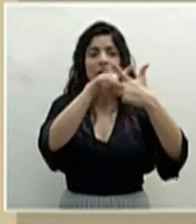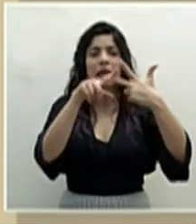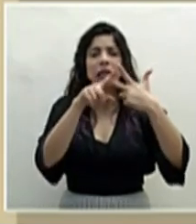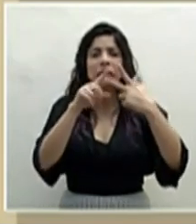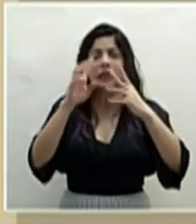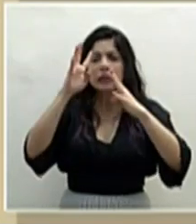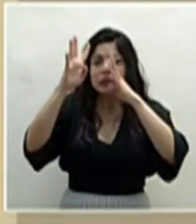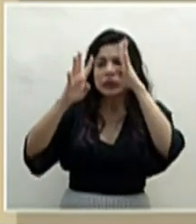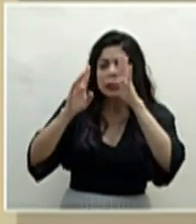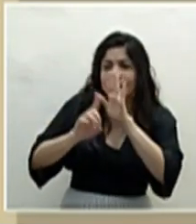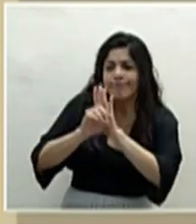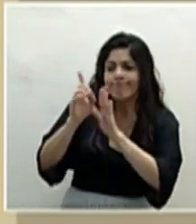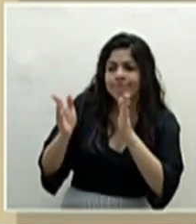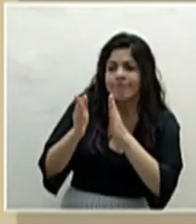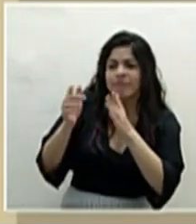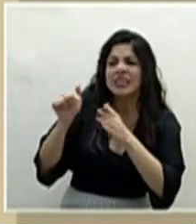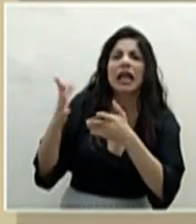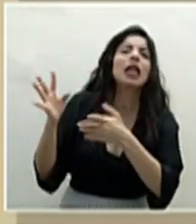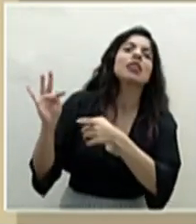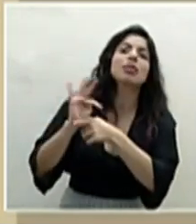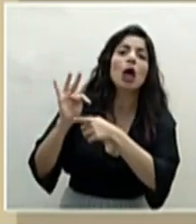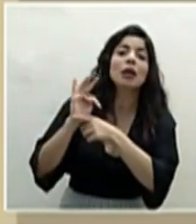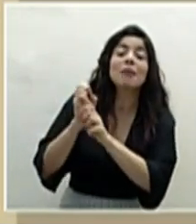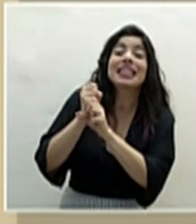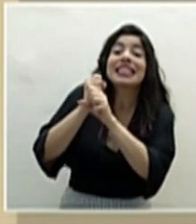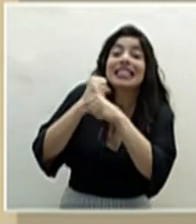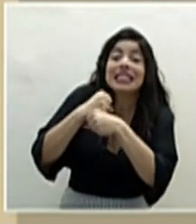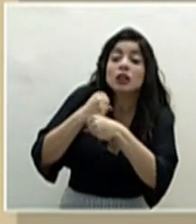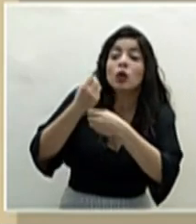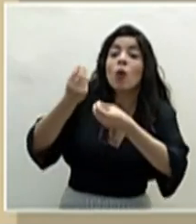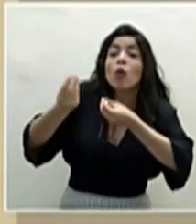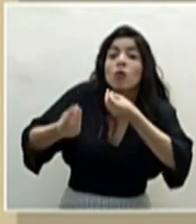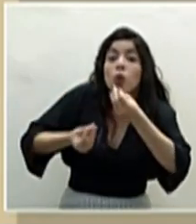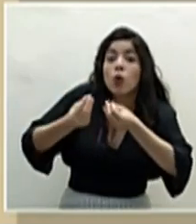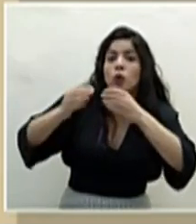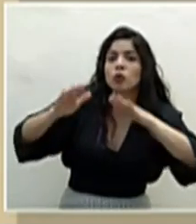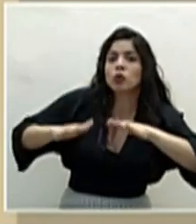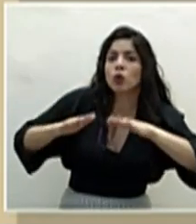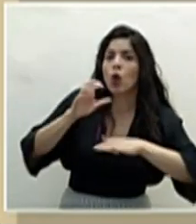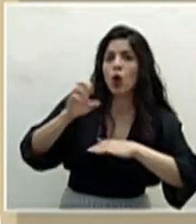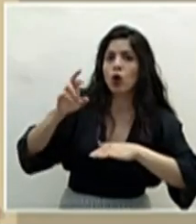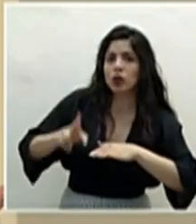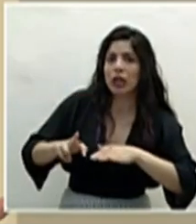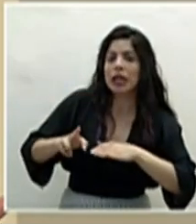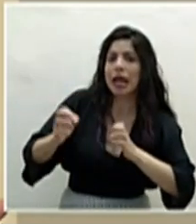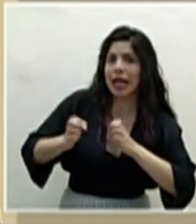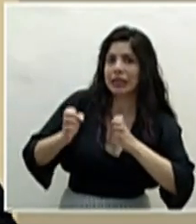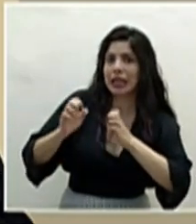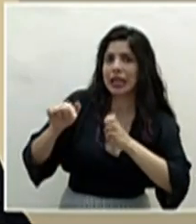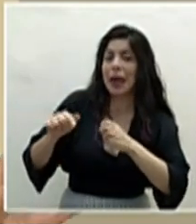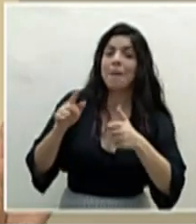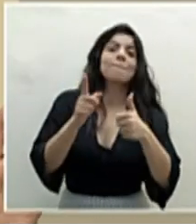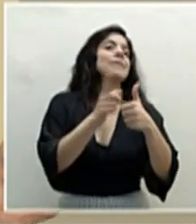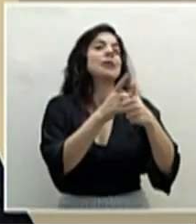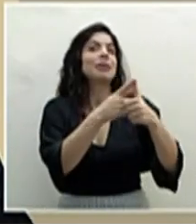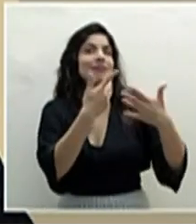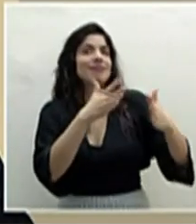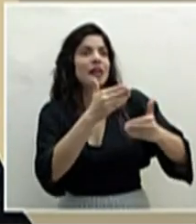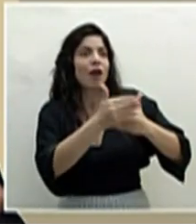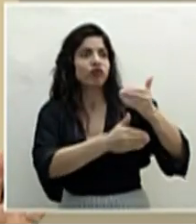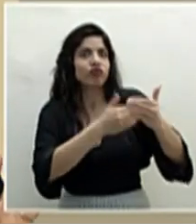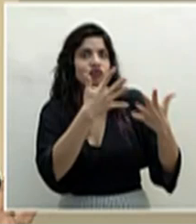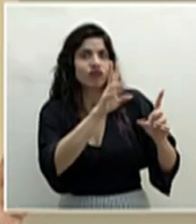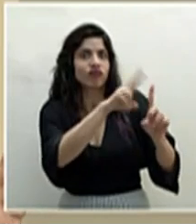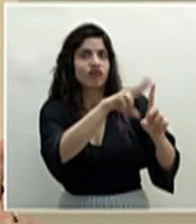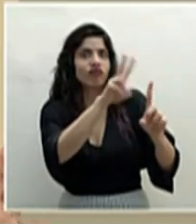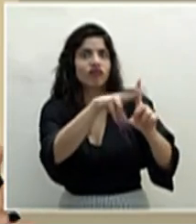terapias hechas y desarrolladas y producidas en Costa Rica. Esta primera que ya está en curso, ya es una